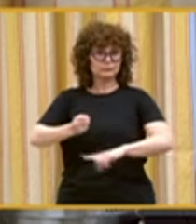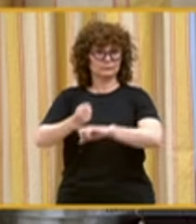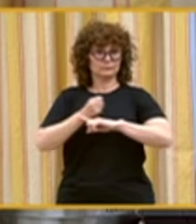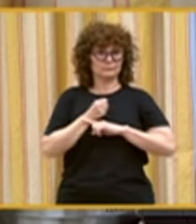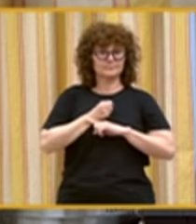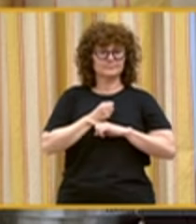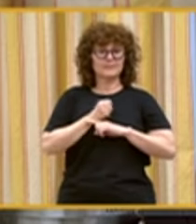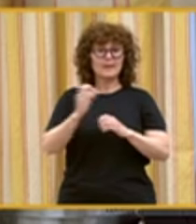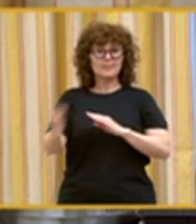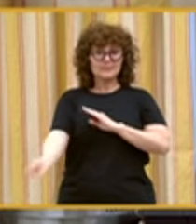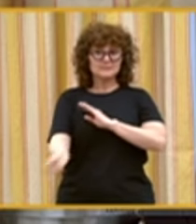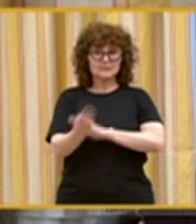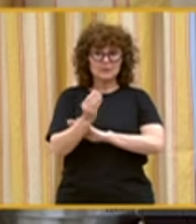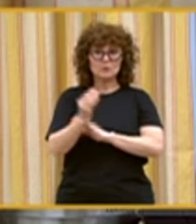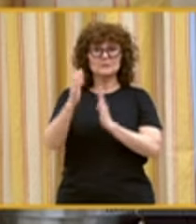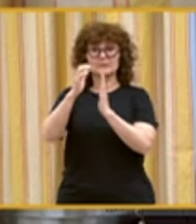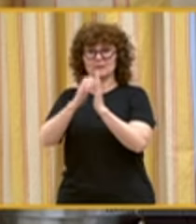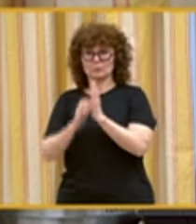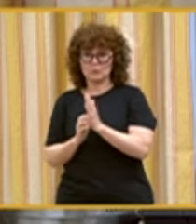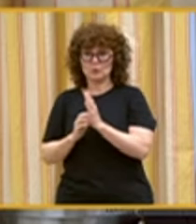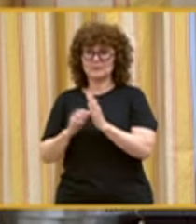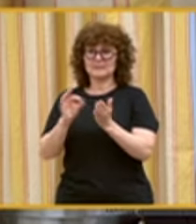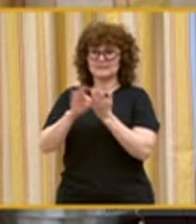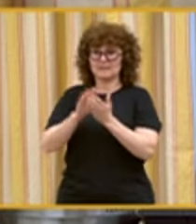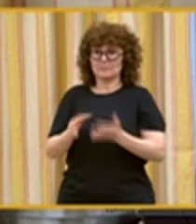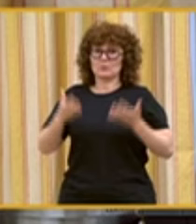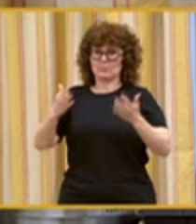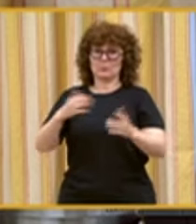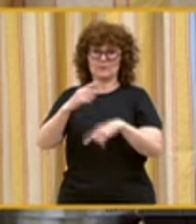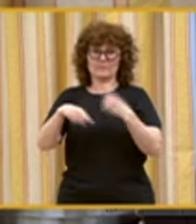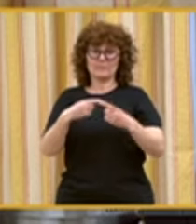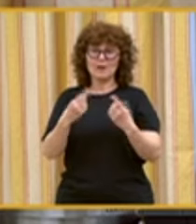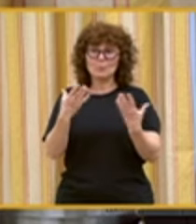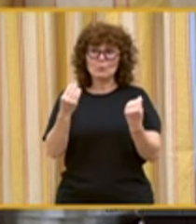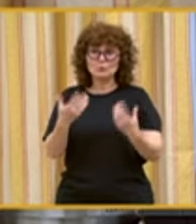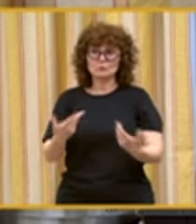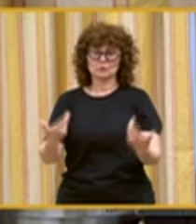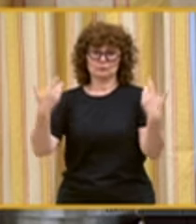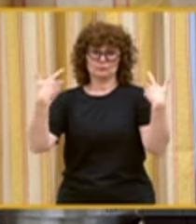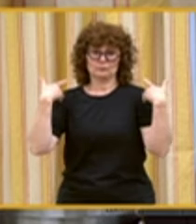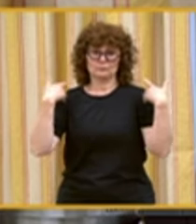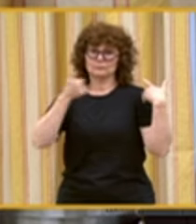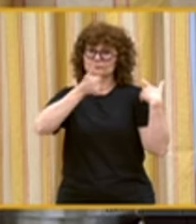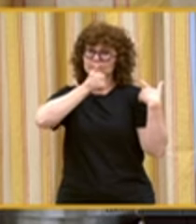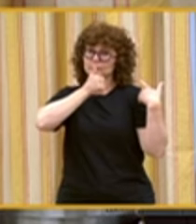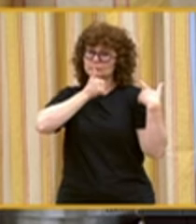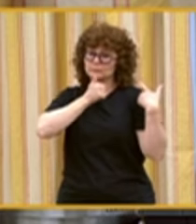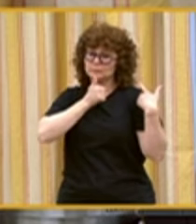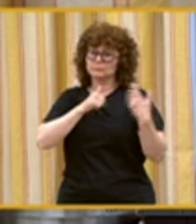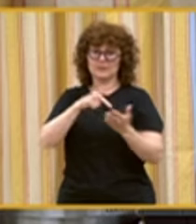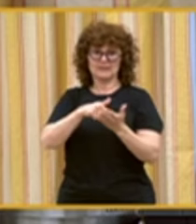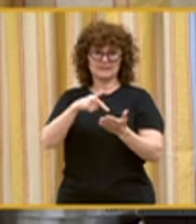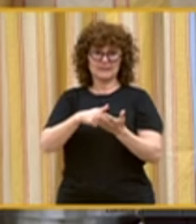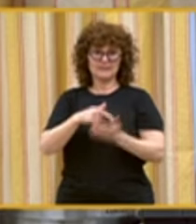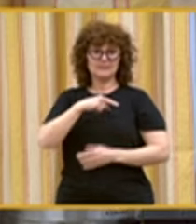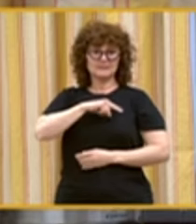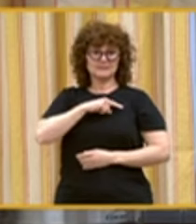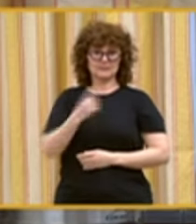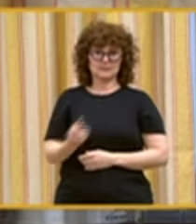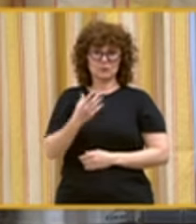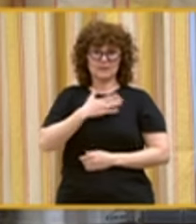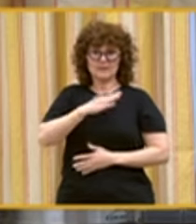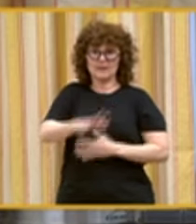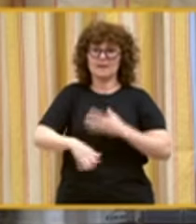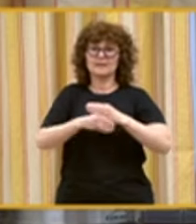deducciones y servicios a las familias. Muchas soportan fuertes sobrecostes, sobreexigencias y se sienten solas. Quería